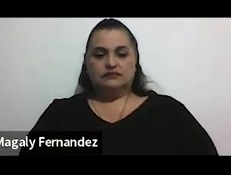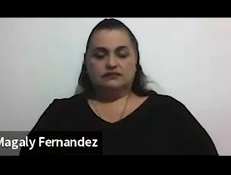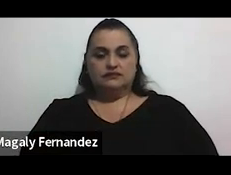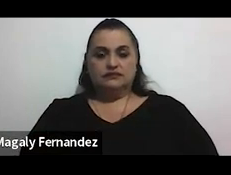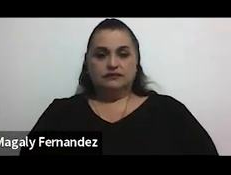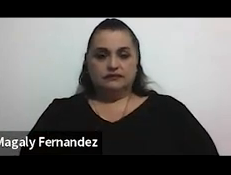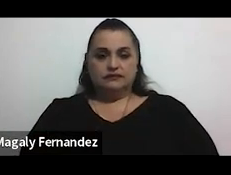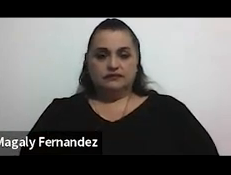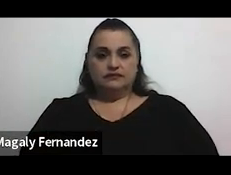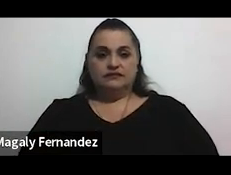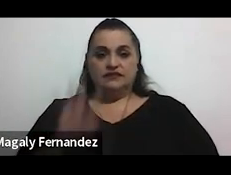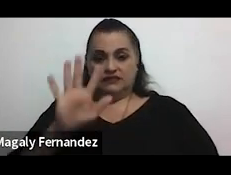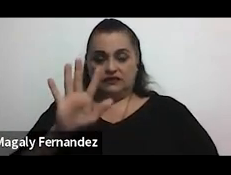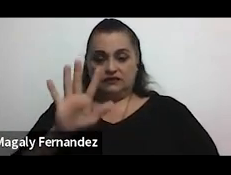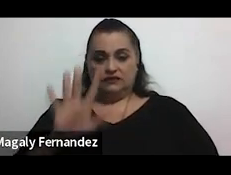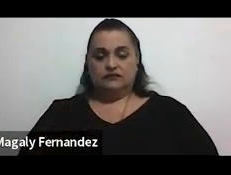¿Cinco?